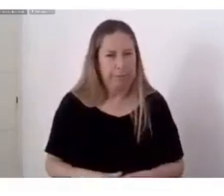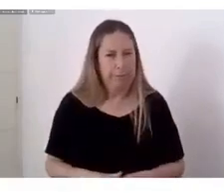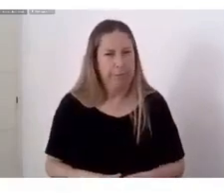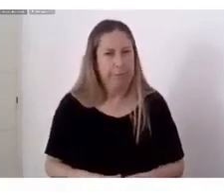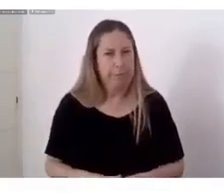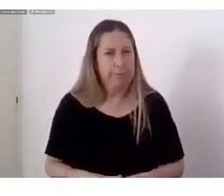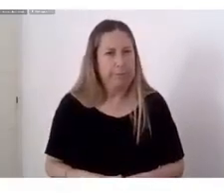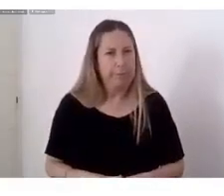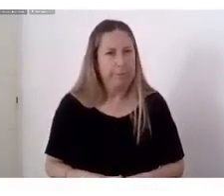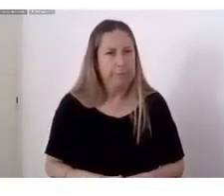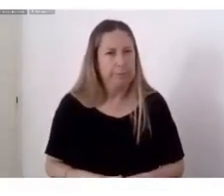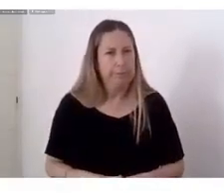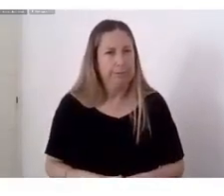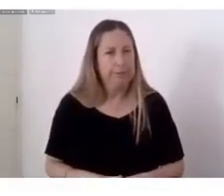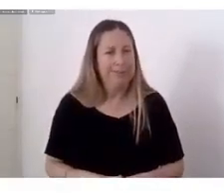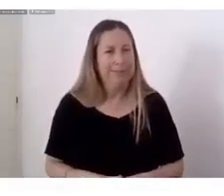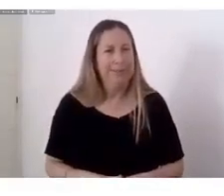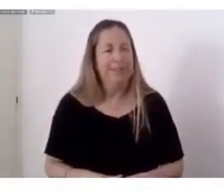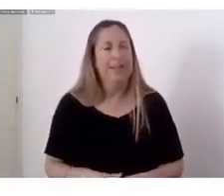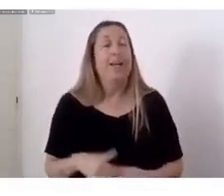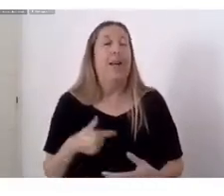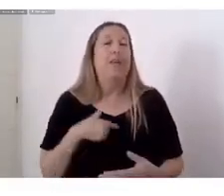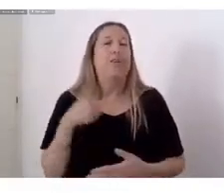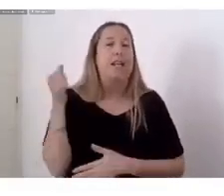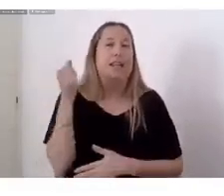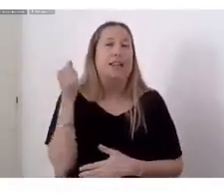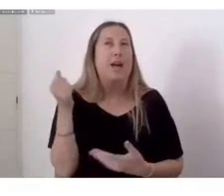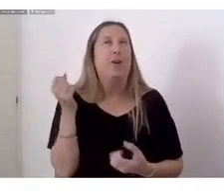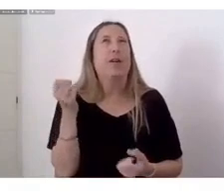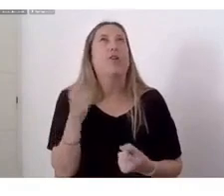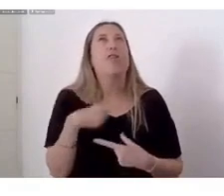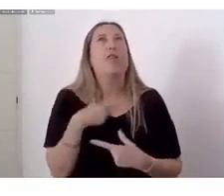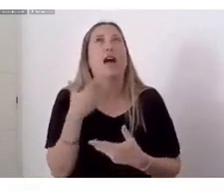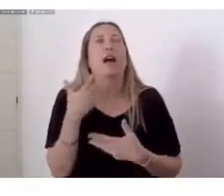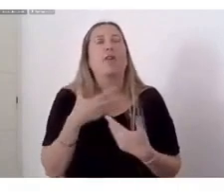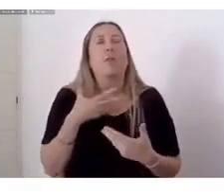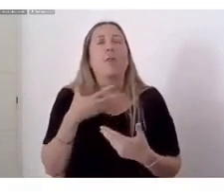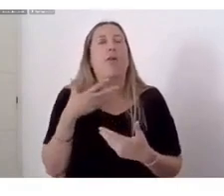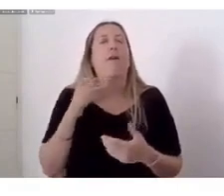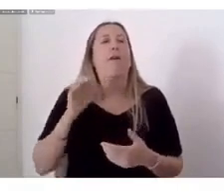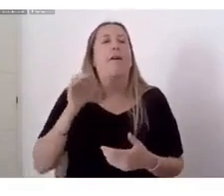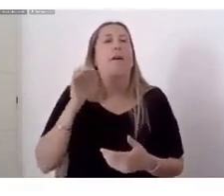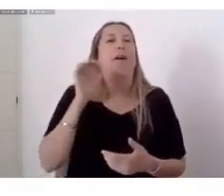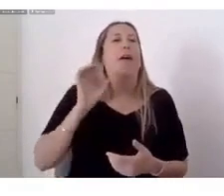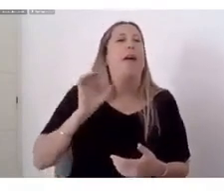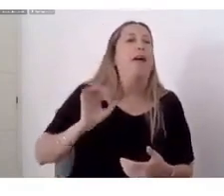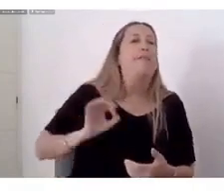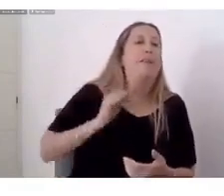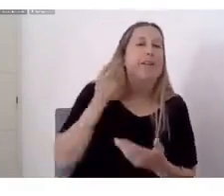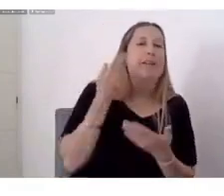Con el tango Que nos da la posibilidad De revivir Ciertos tiempos Así que Vamos con un Djepolo